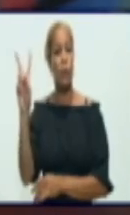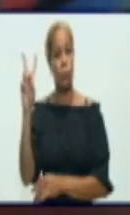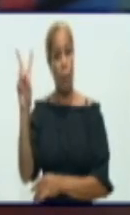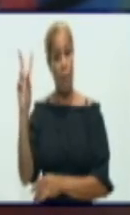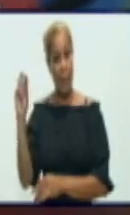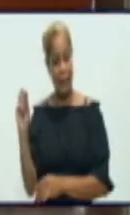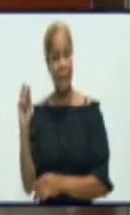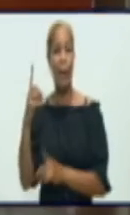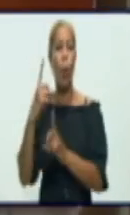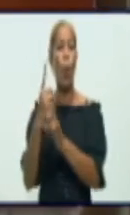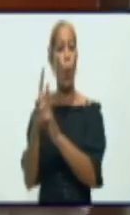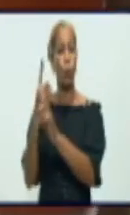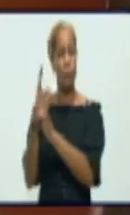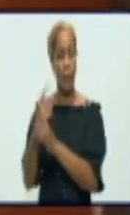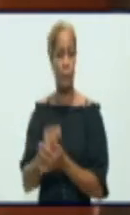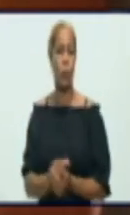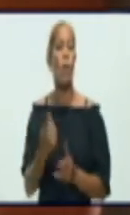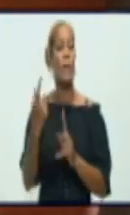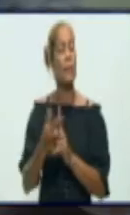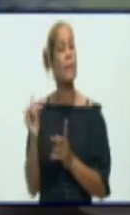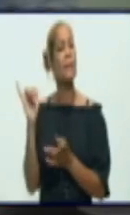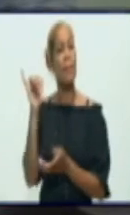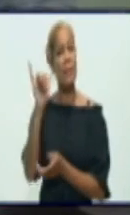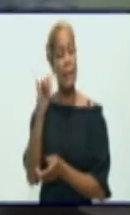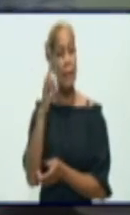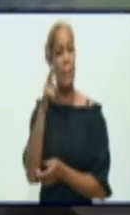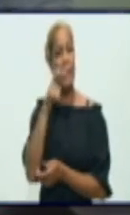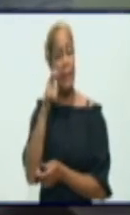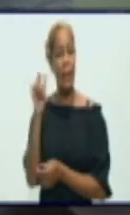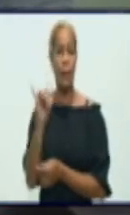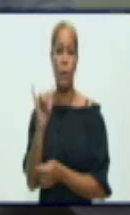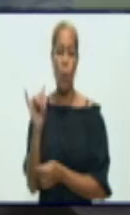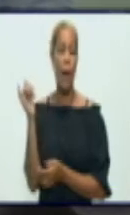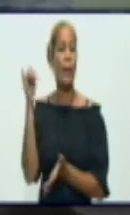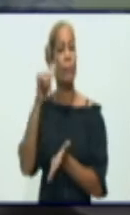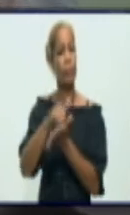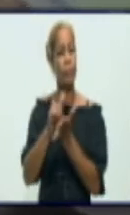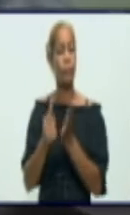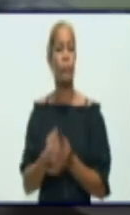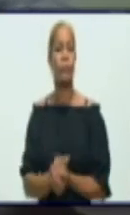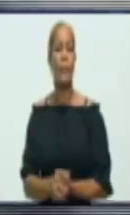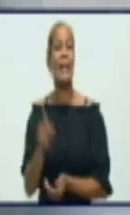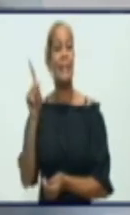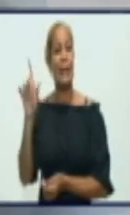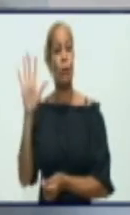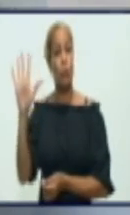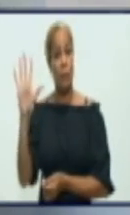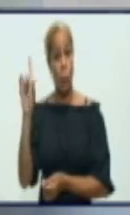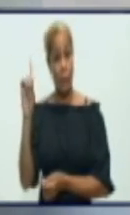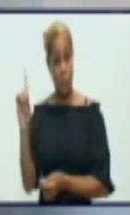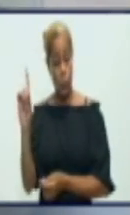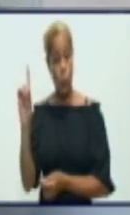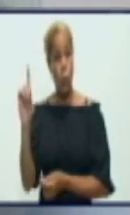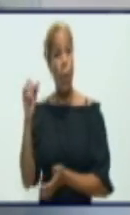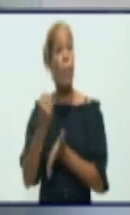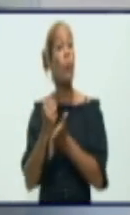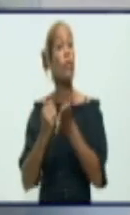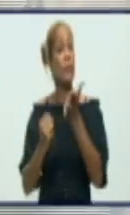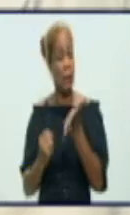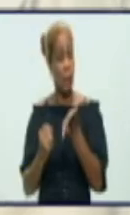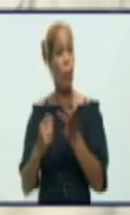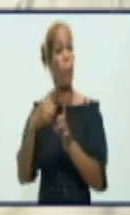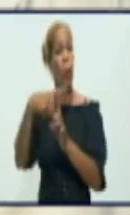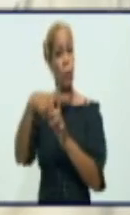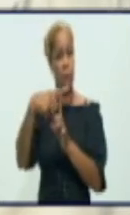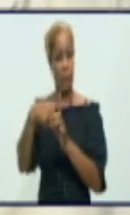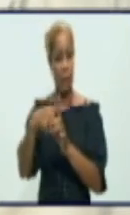vigilan 33 viajeros. La provincia acumula ya un total de 7.155 casos confirmados, de ellos